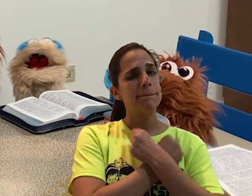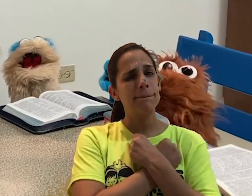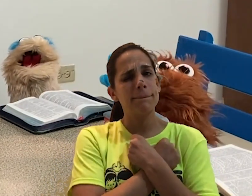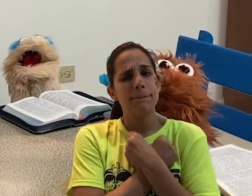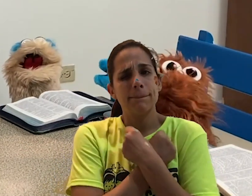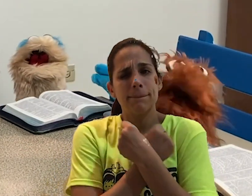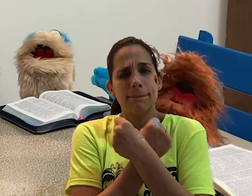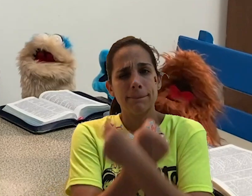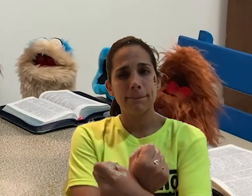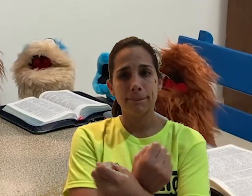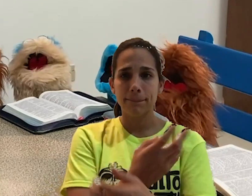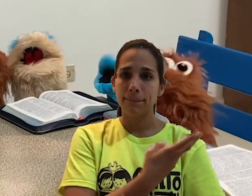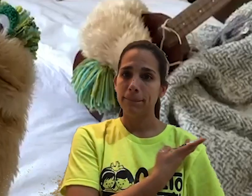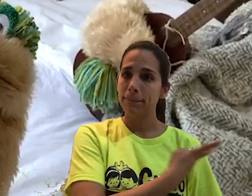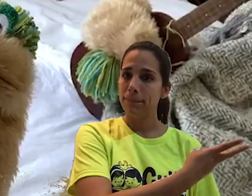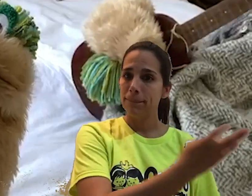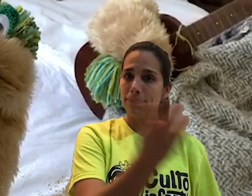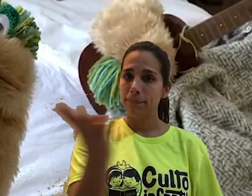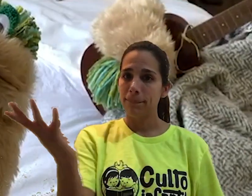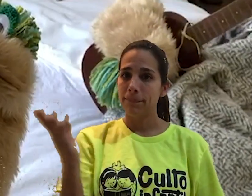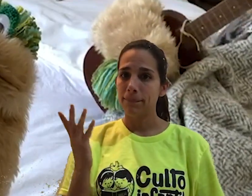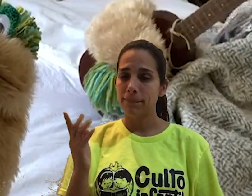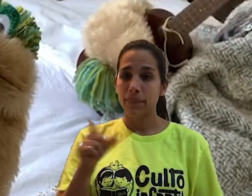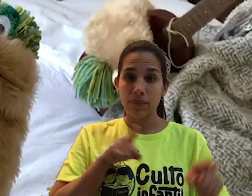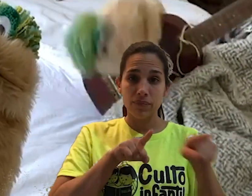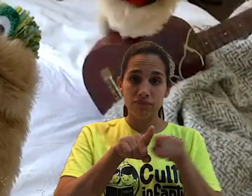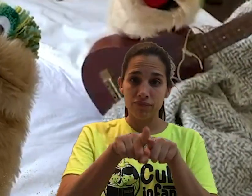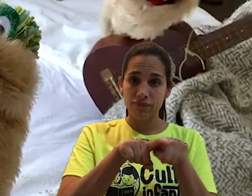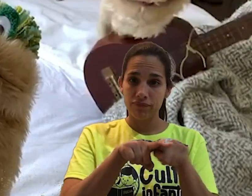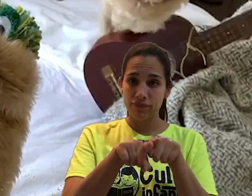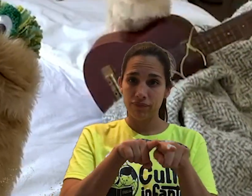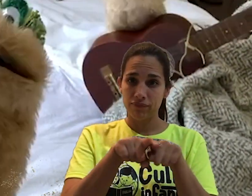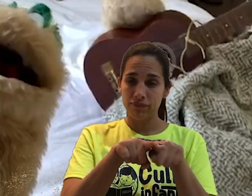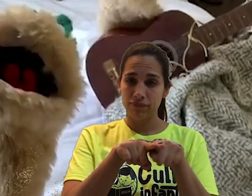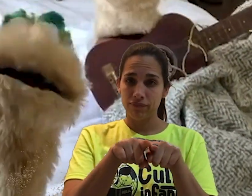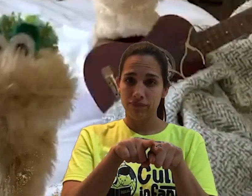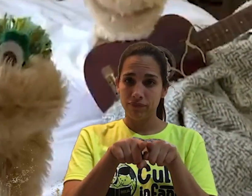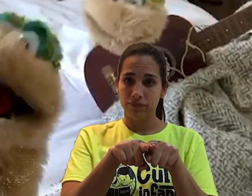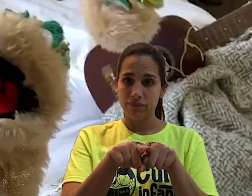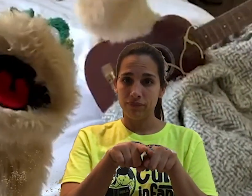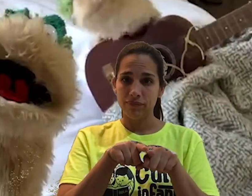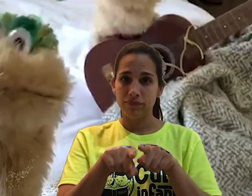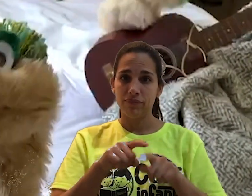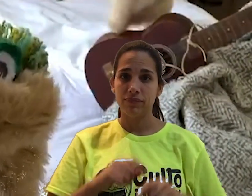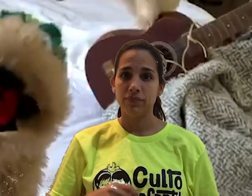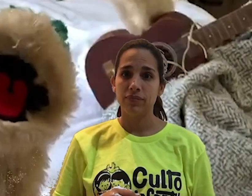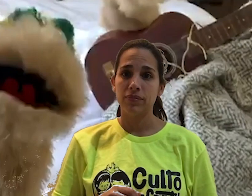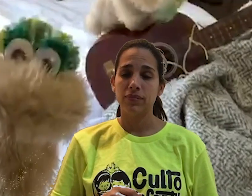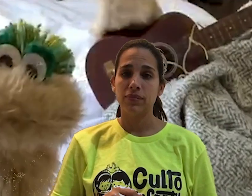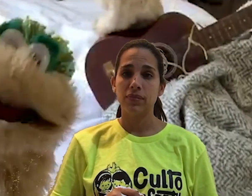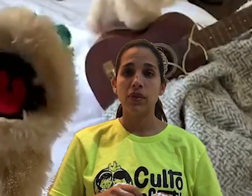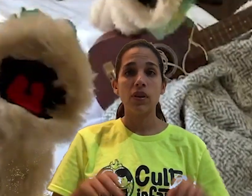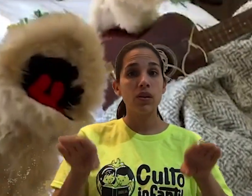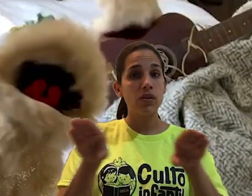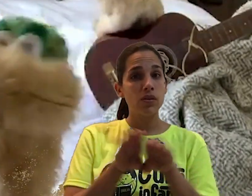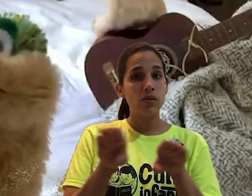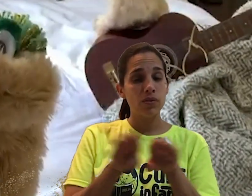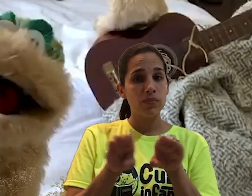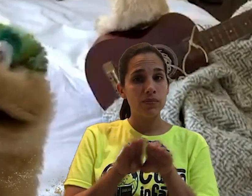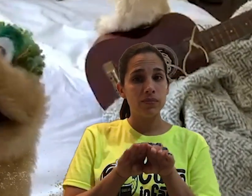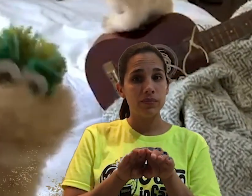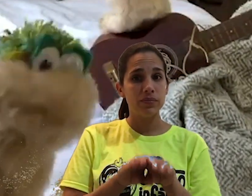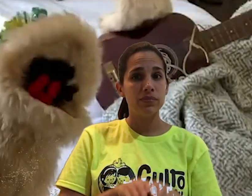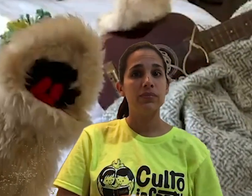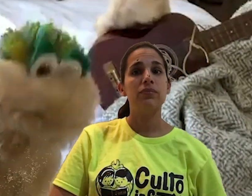Amemos los hermanos, como Dios